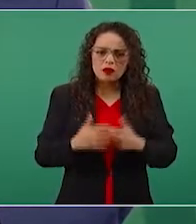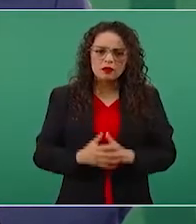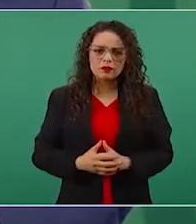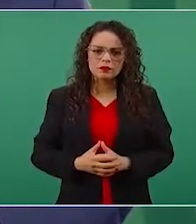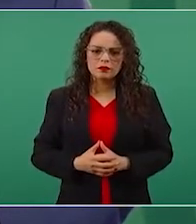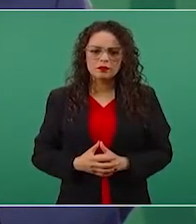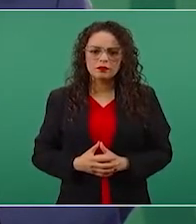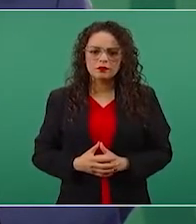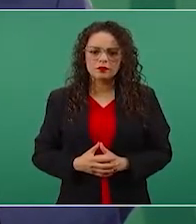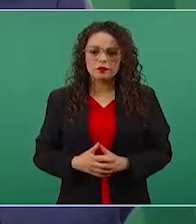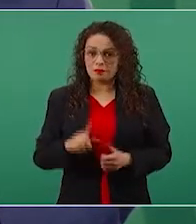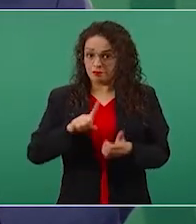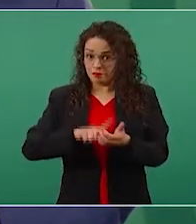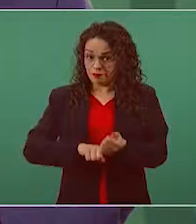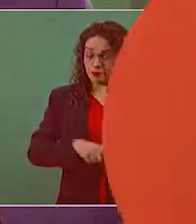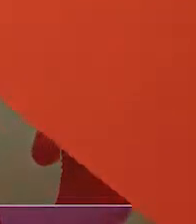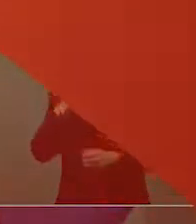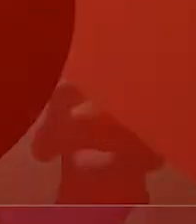juego limpio.